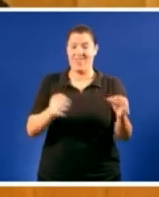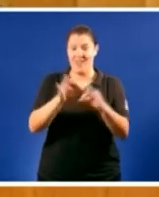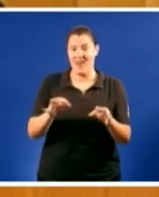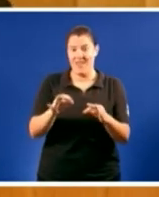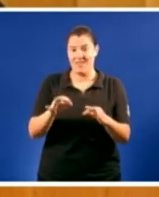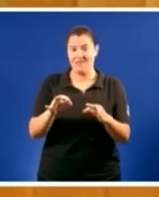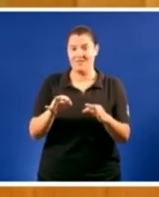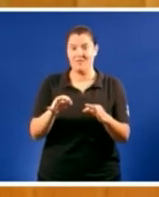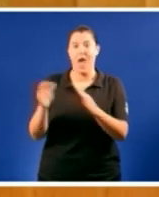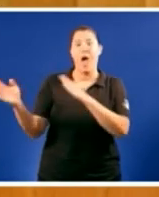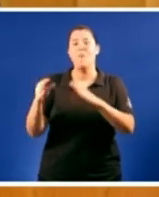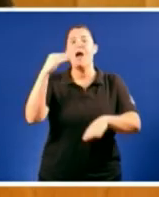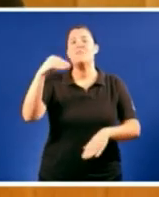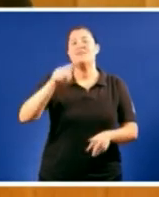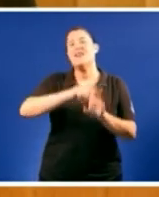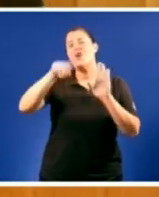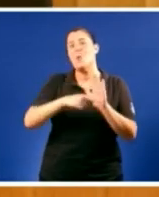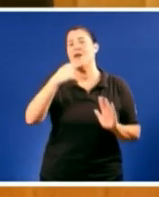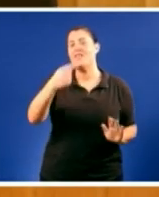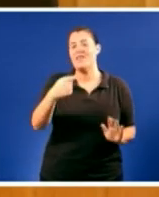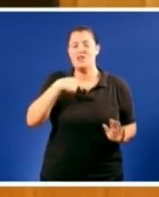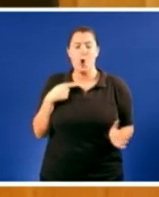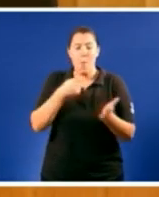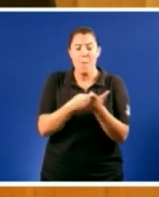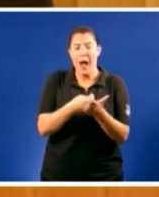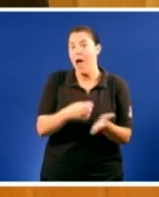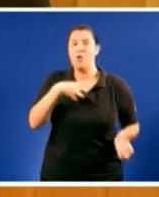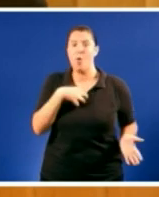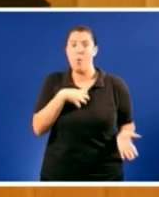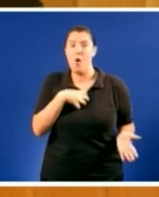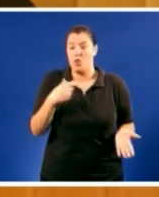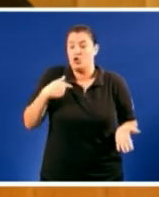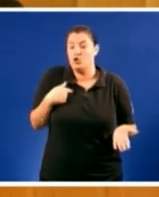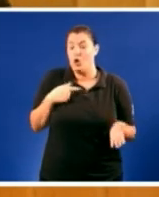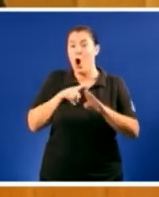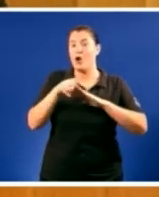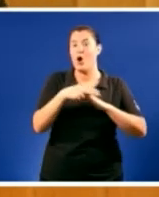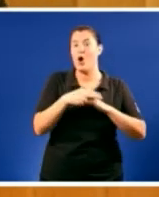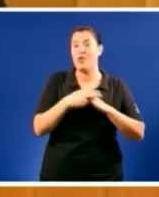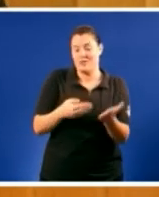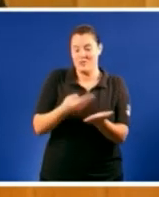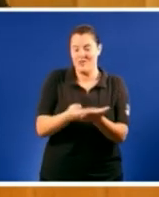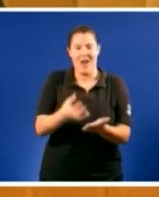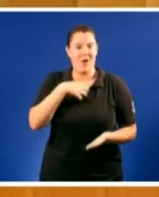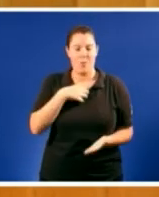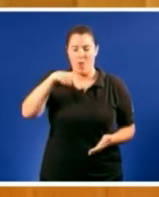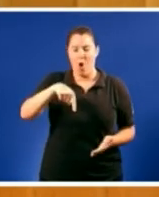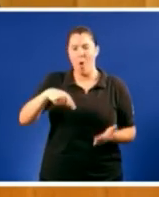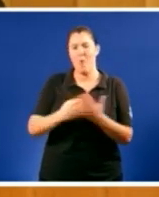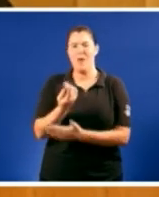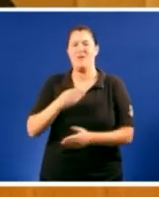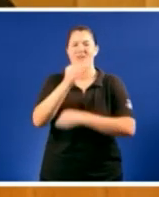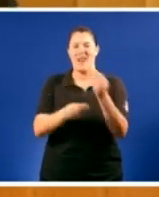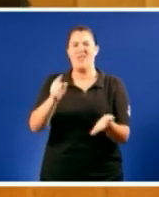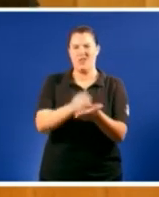que non podía pagar o que non tiña para justificar os recortes ou se amañá volveu a facelo dende 2009